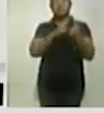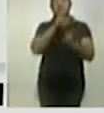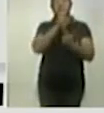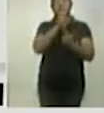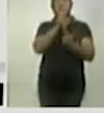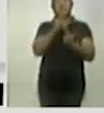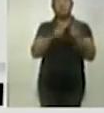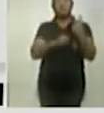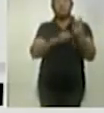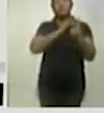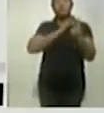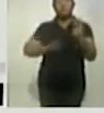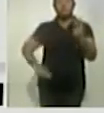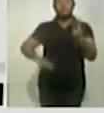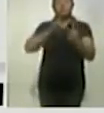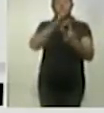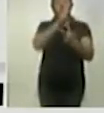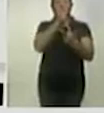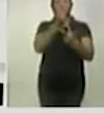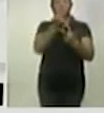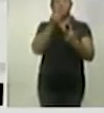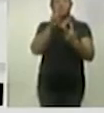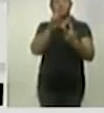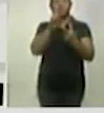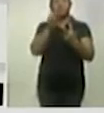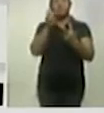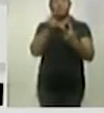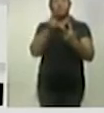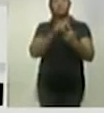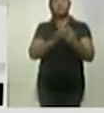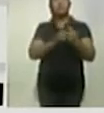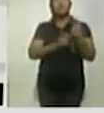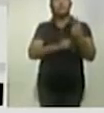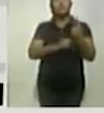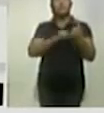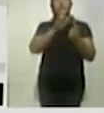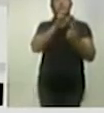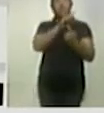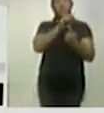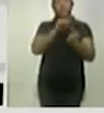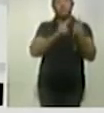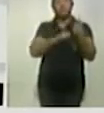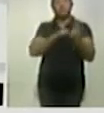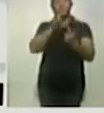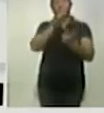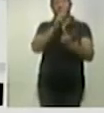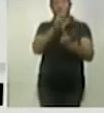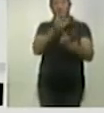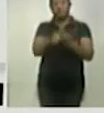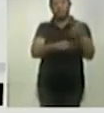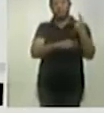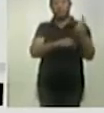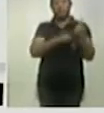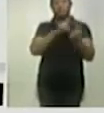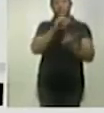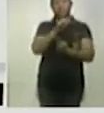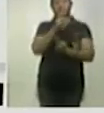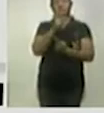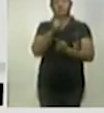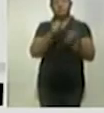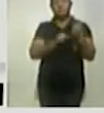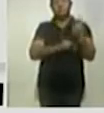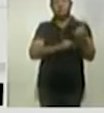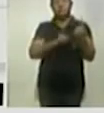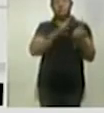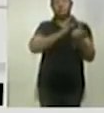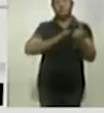Tlaxcala treinta y uno, Ixtacuistla treinta, Teolocholco veintiocho, Tepetitla veintisiete, Nativitas veinticinco, Tepeyanco